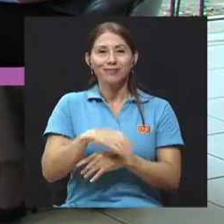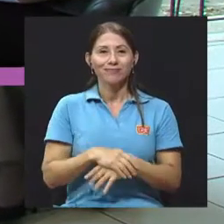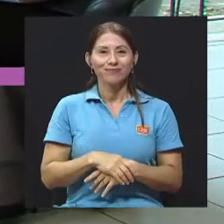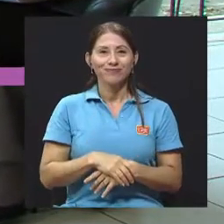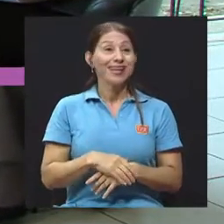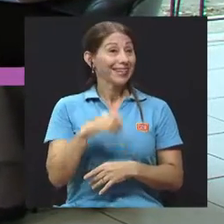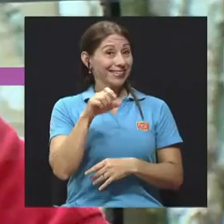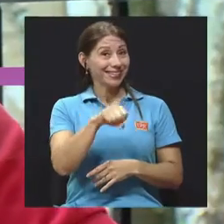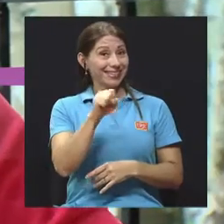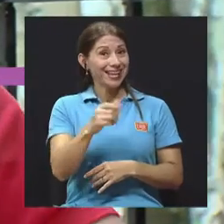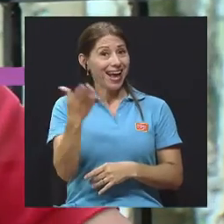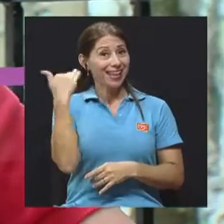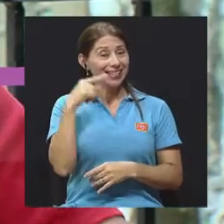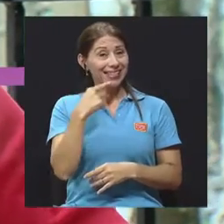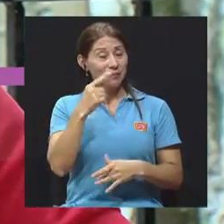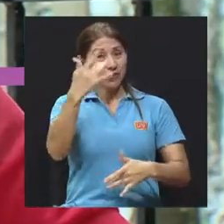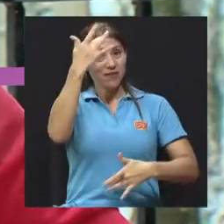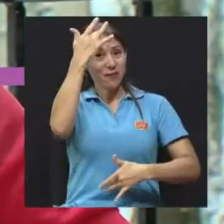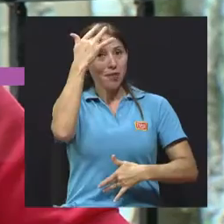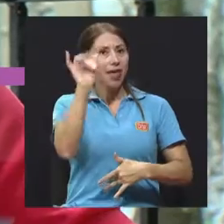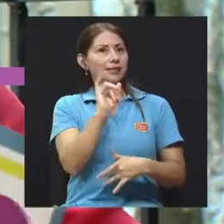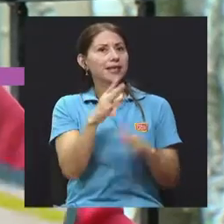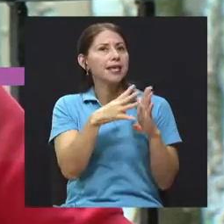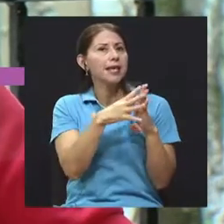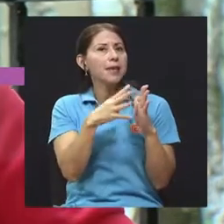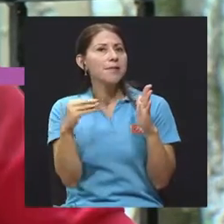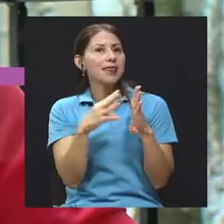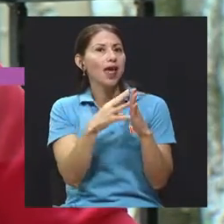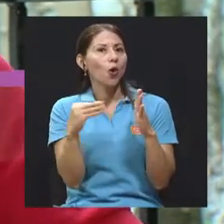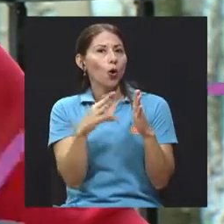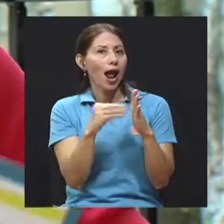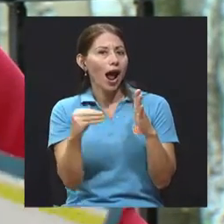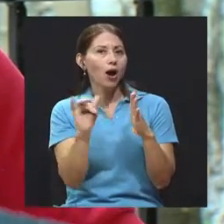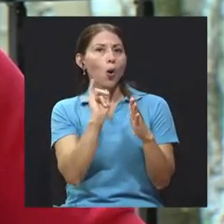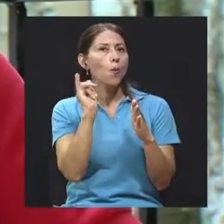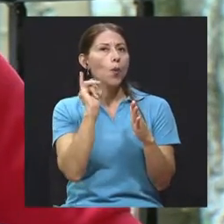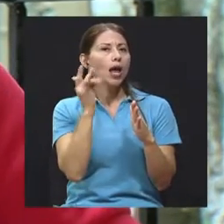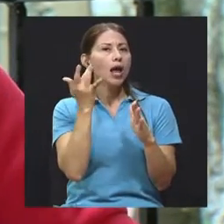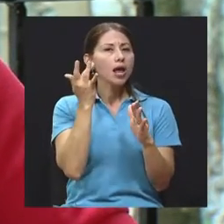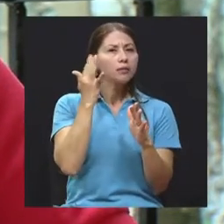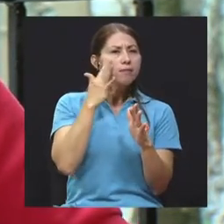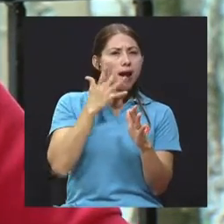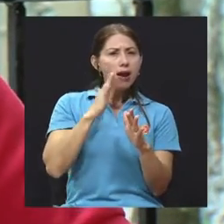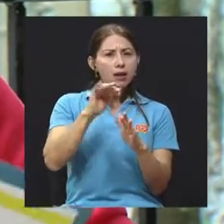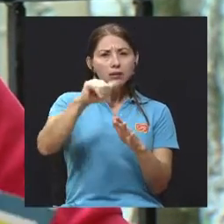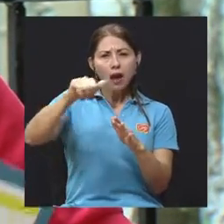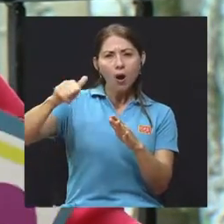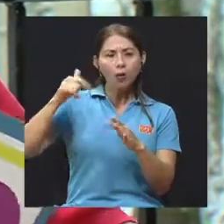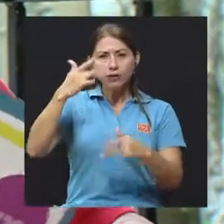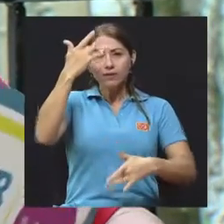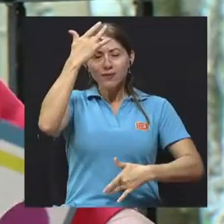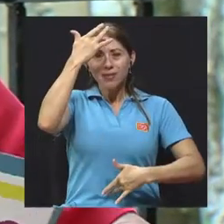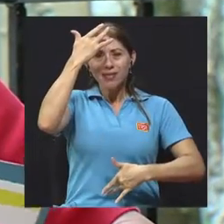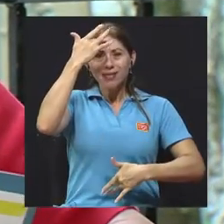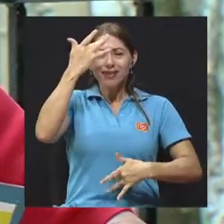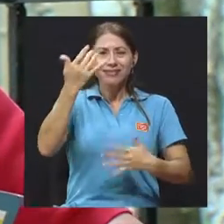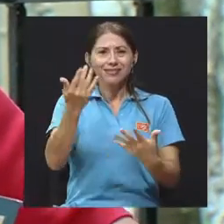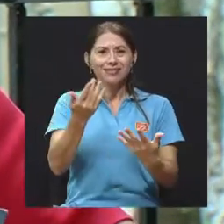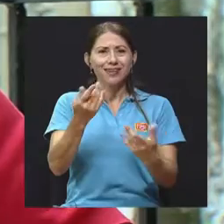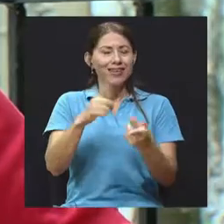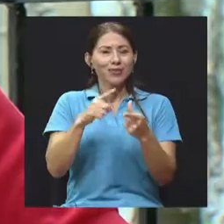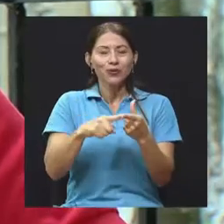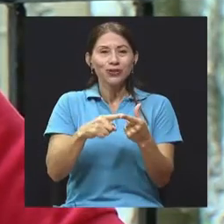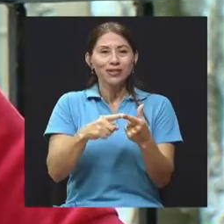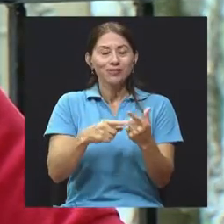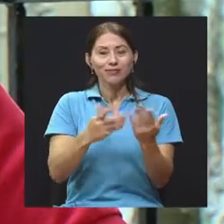una imitadora, de cierta manera se puede decir, porque tiende a reproducir muchos síntomas y no sigue como una